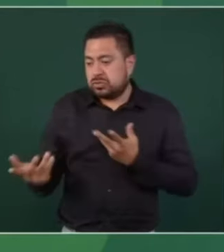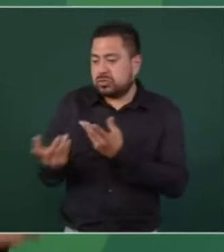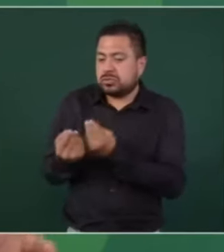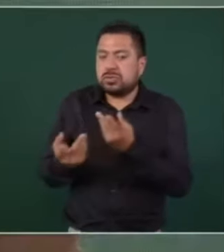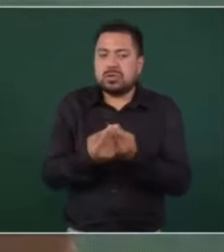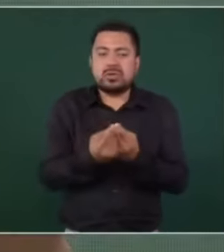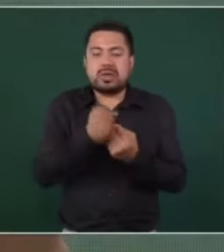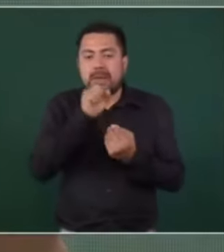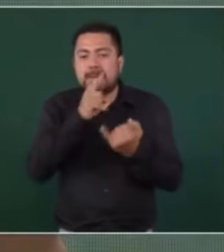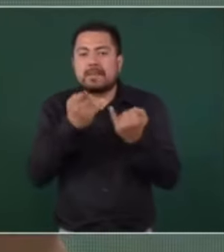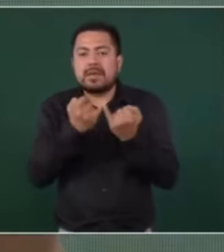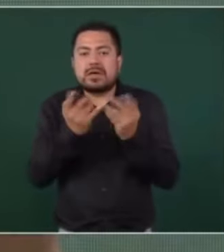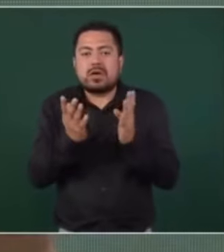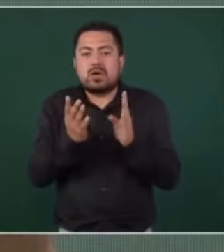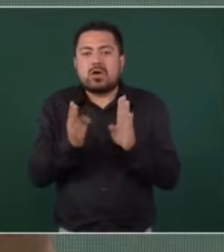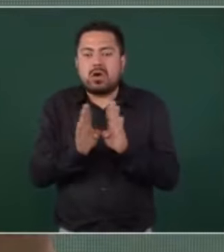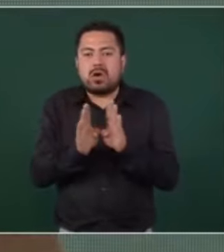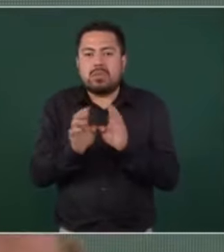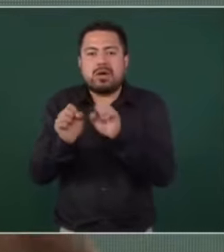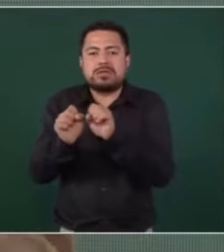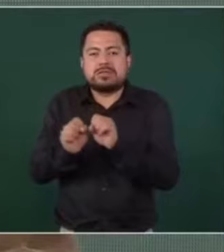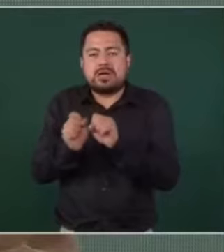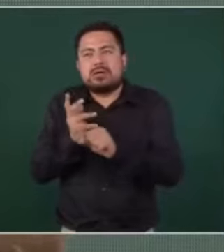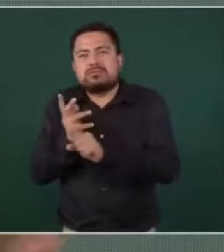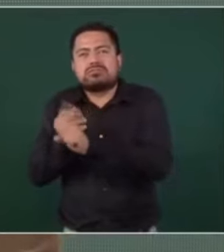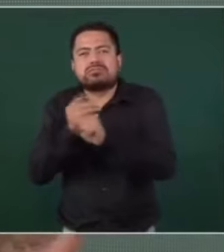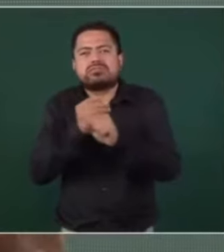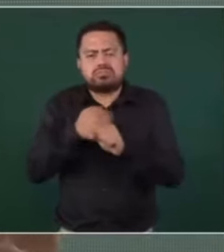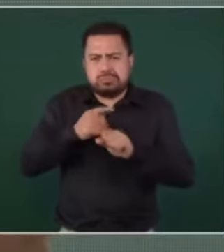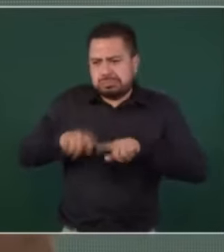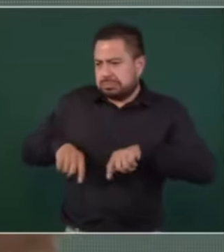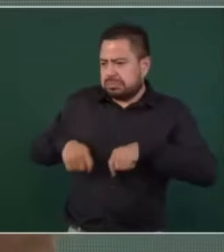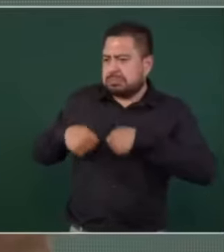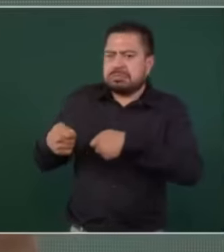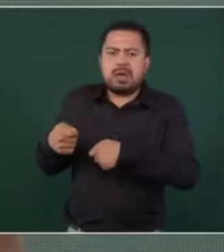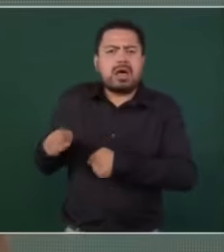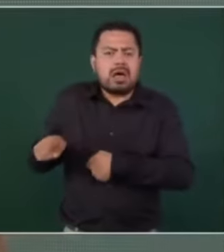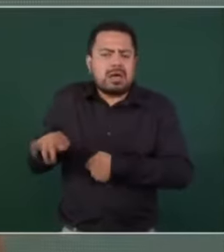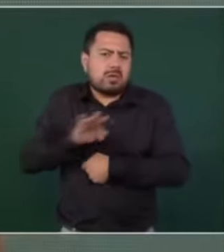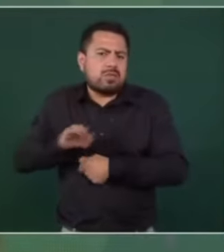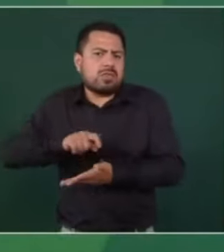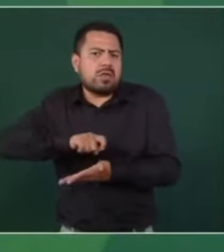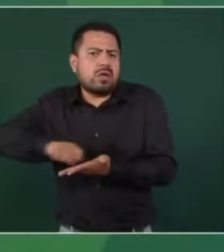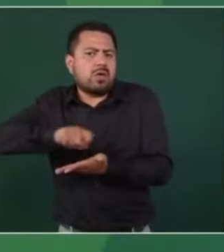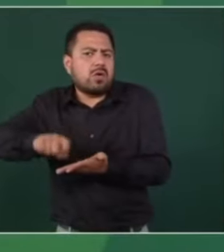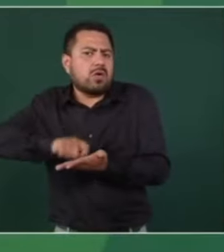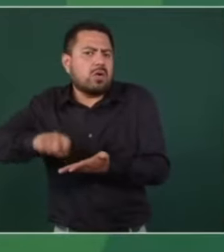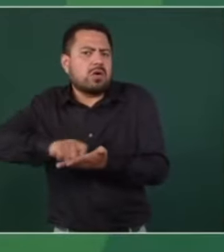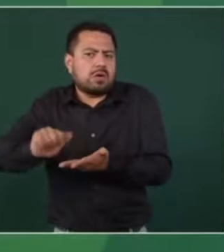un sistema de autoconstrucción. Se les dan los recursos, ellos están adquiriendo los materiales,